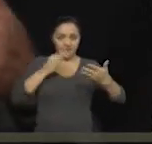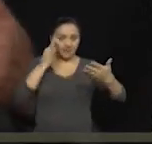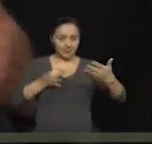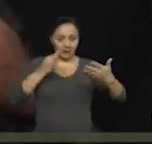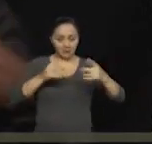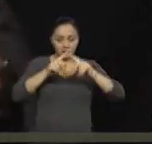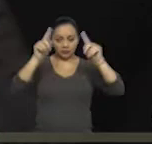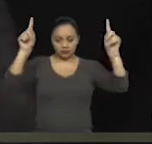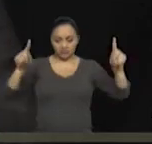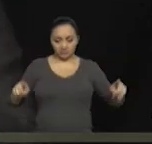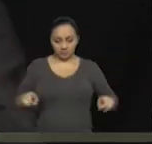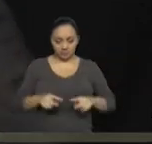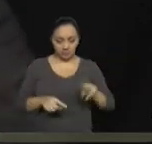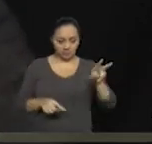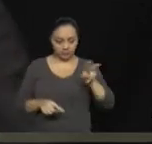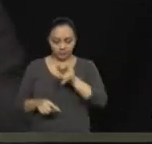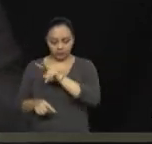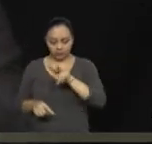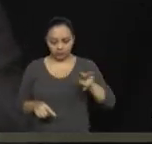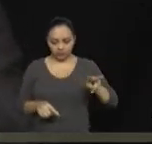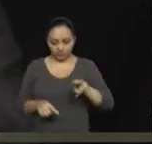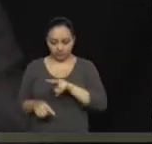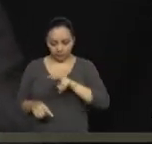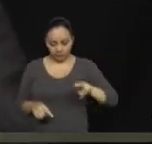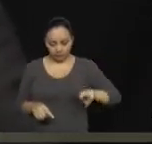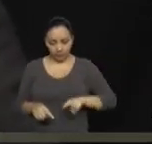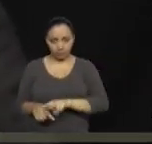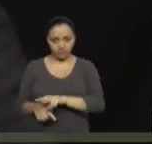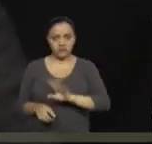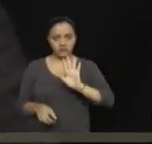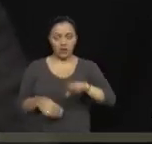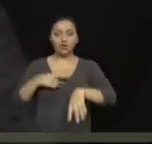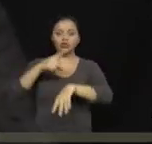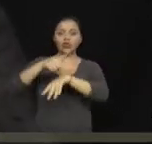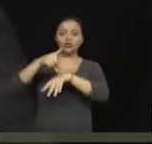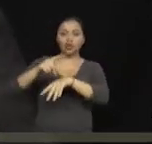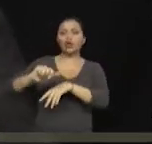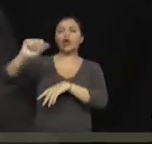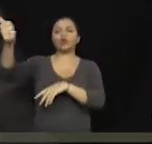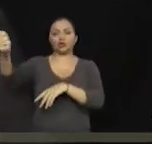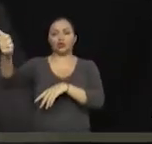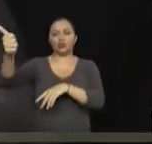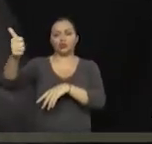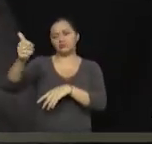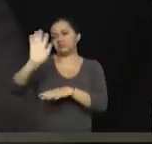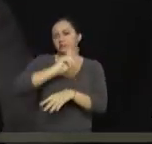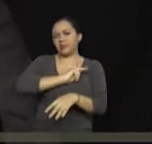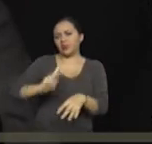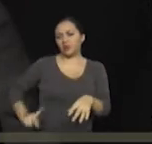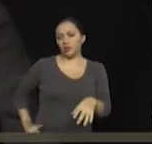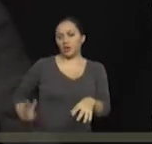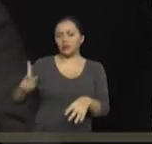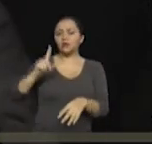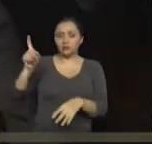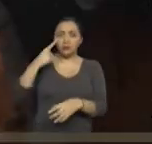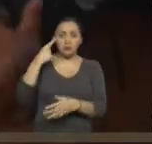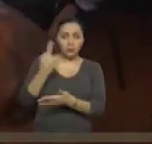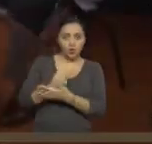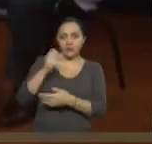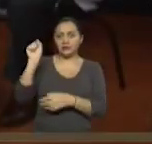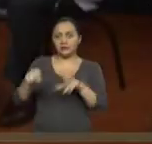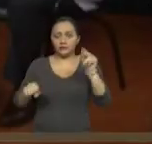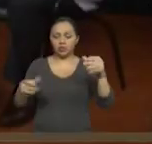desde la parte de otro hospital, otro médico en particular, ¿ustedes cómo comprueban la veracidad de esa información?